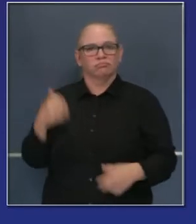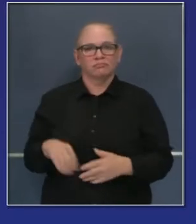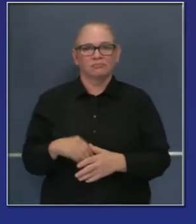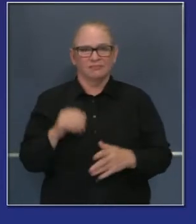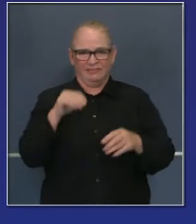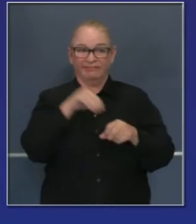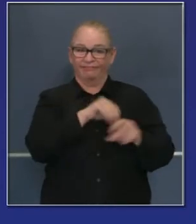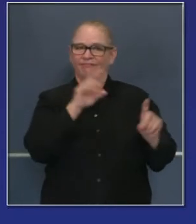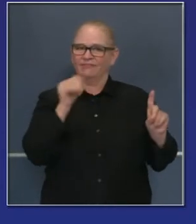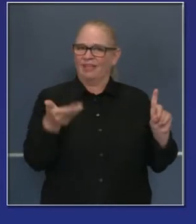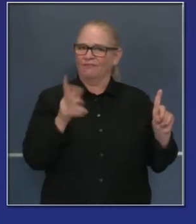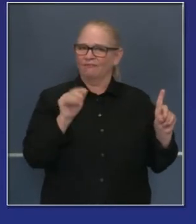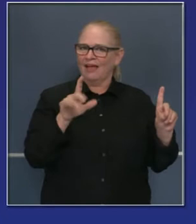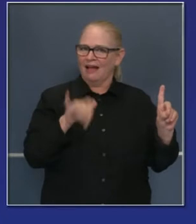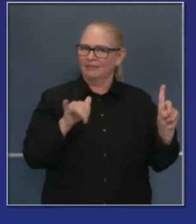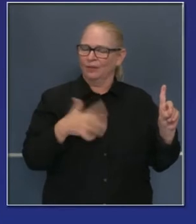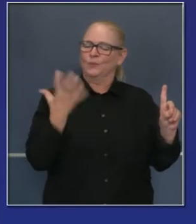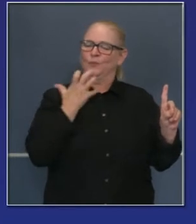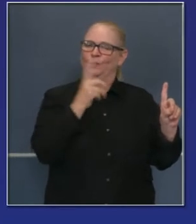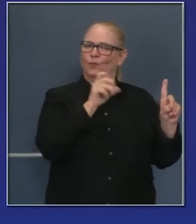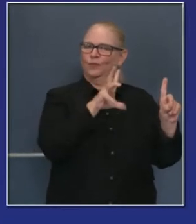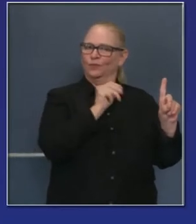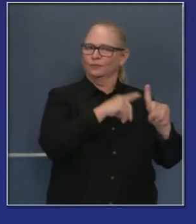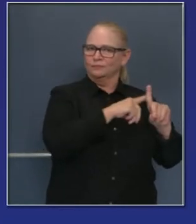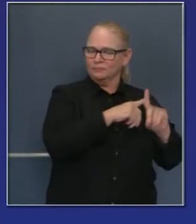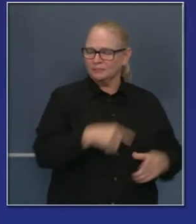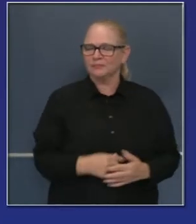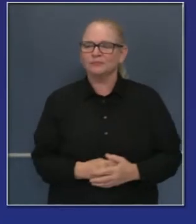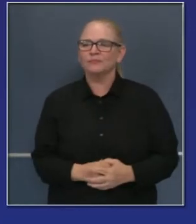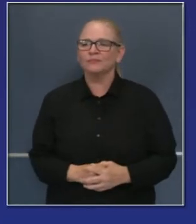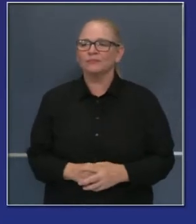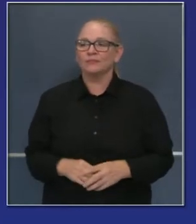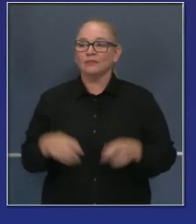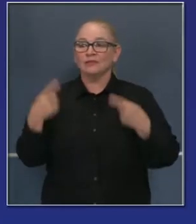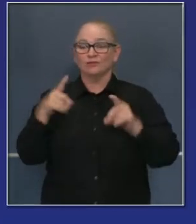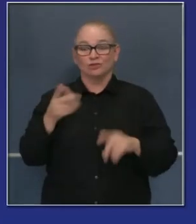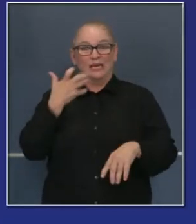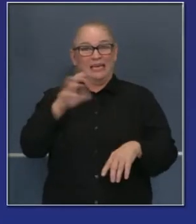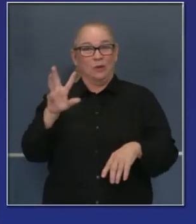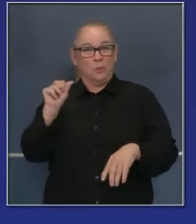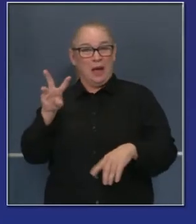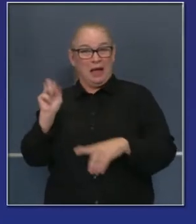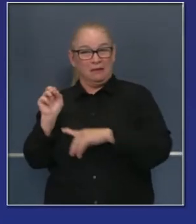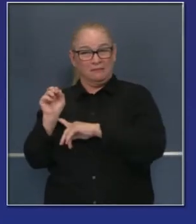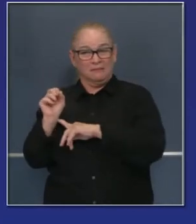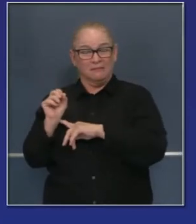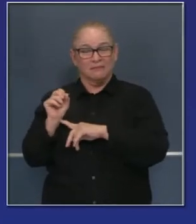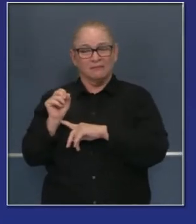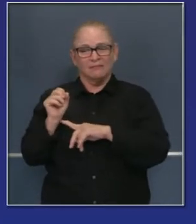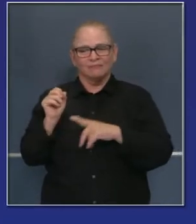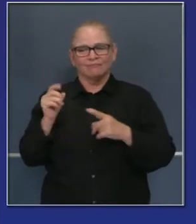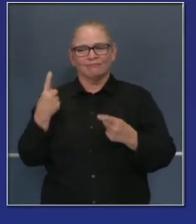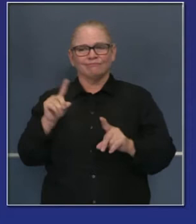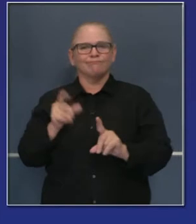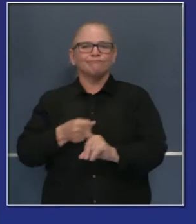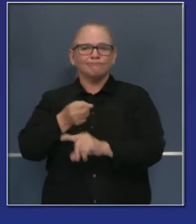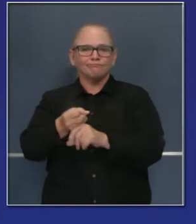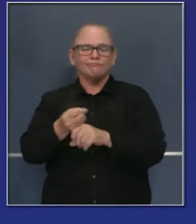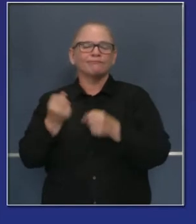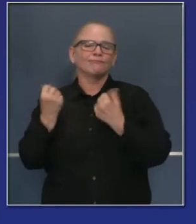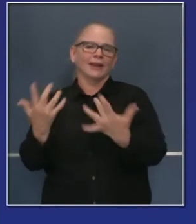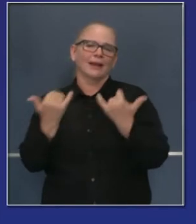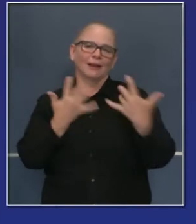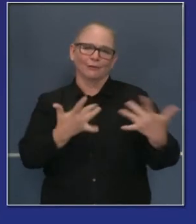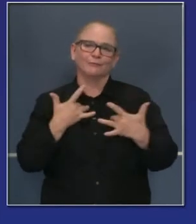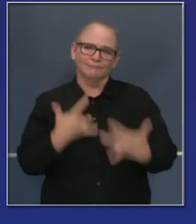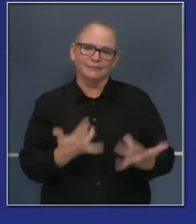Hemos visto actividades de incendios forestales como consecuencia de esta ola de calor y como consecuencia de todos estos